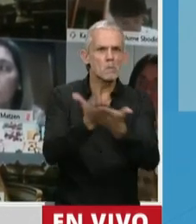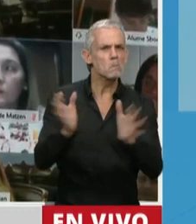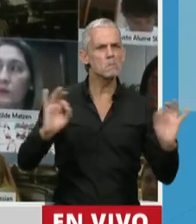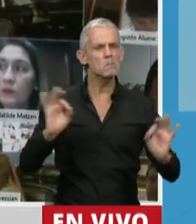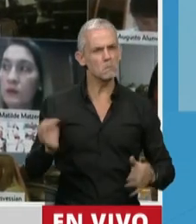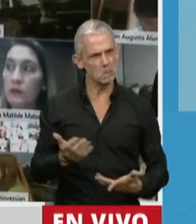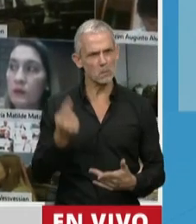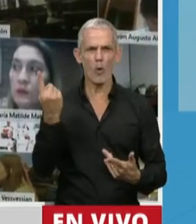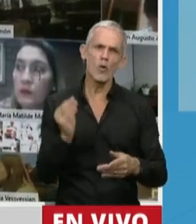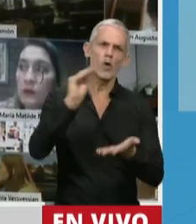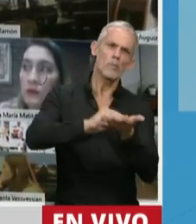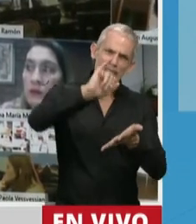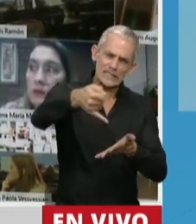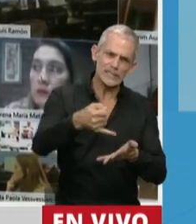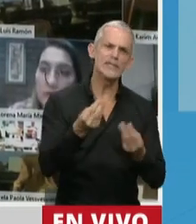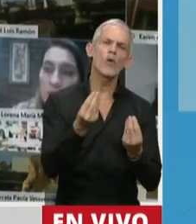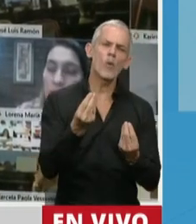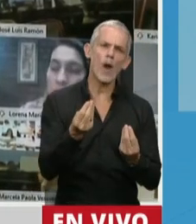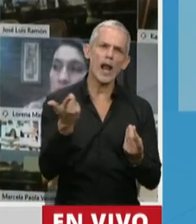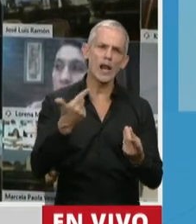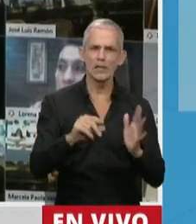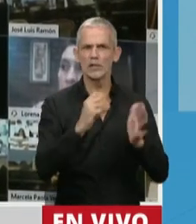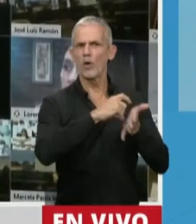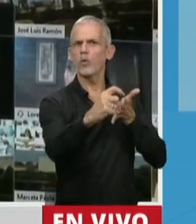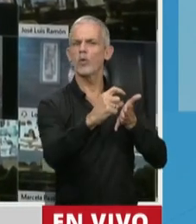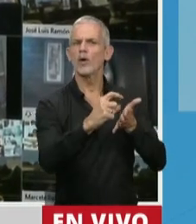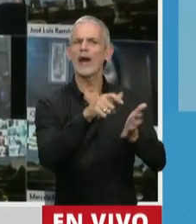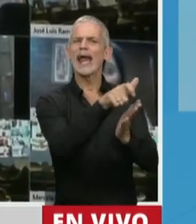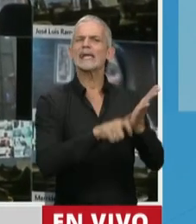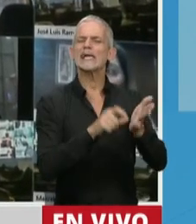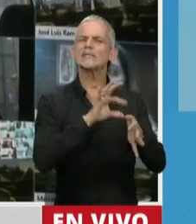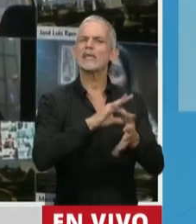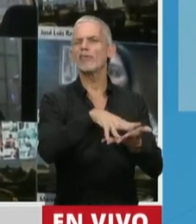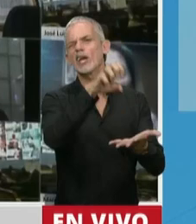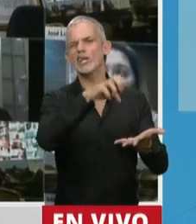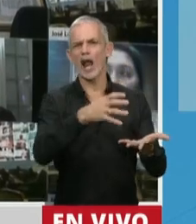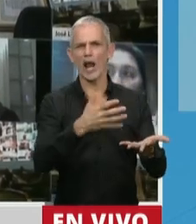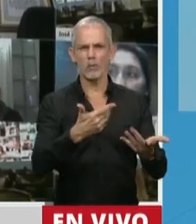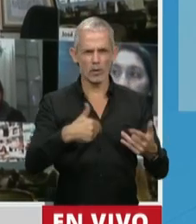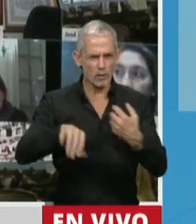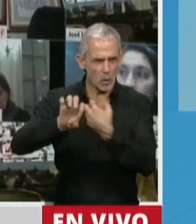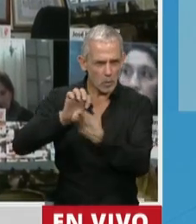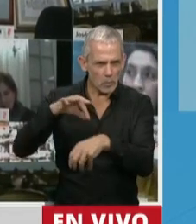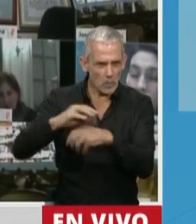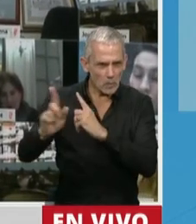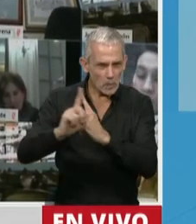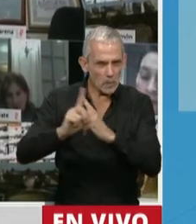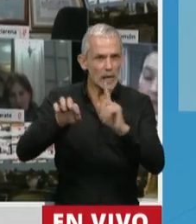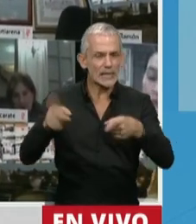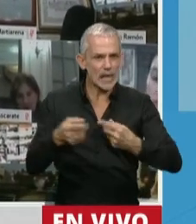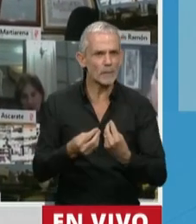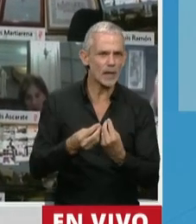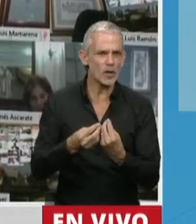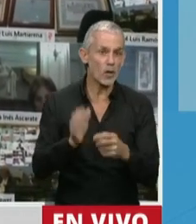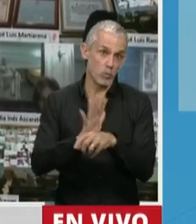discusión y uno se incluye con el rótulo de receta digital, pero aparece la telemedicina y el avance en la